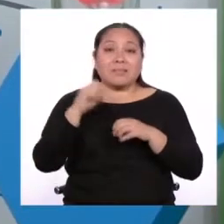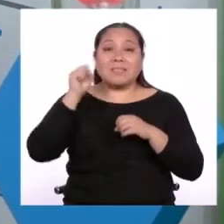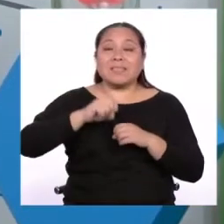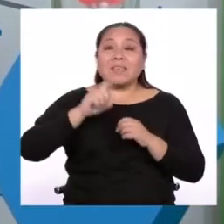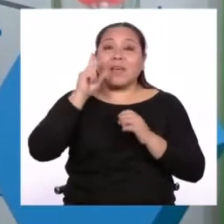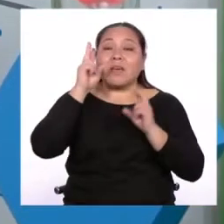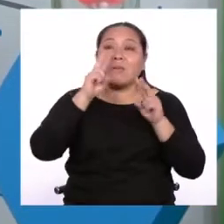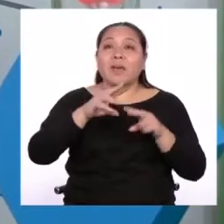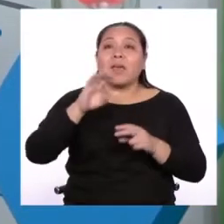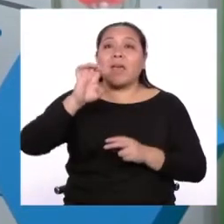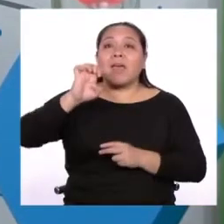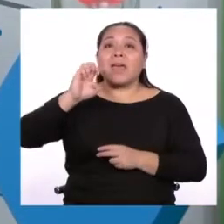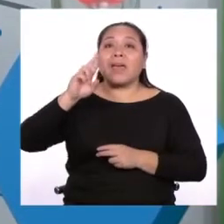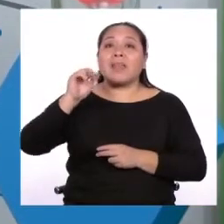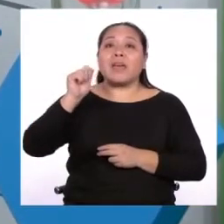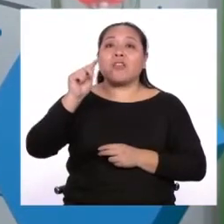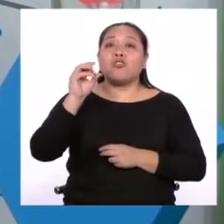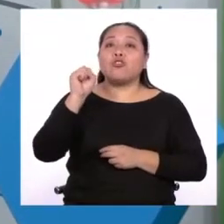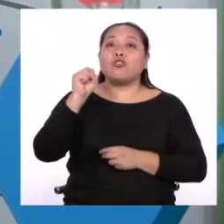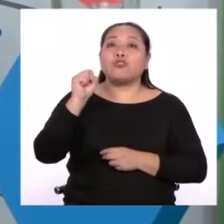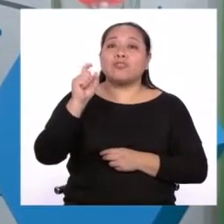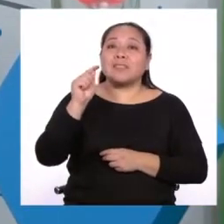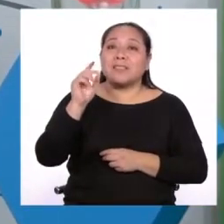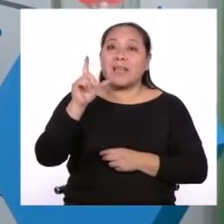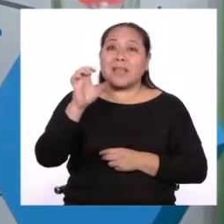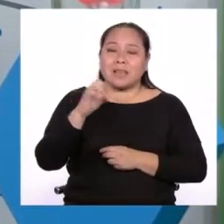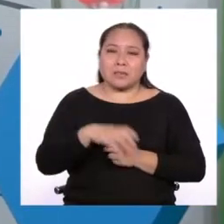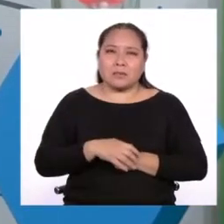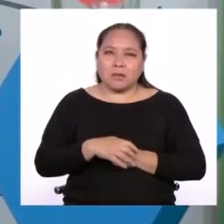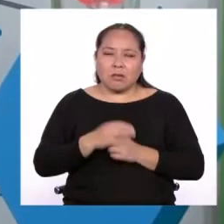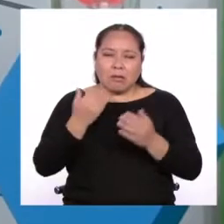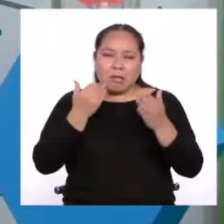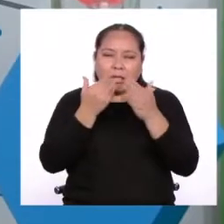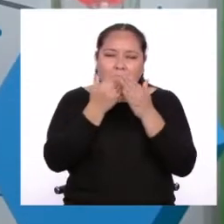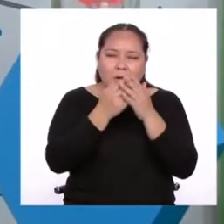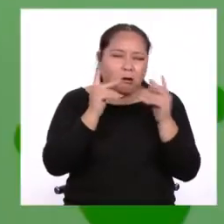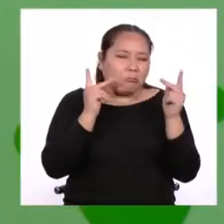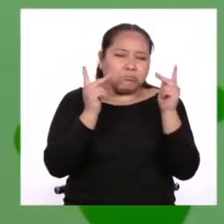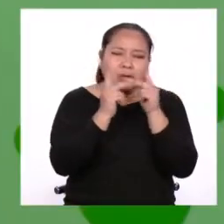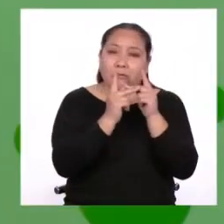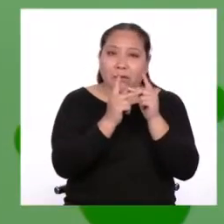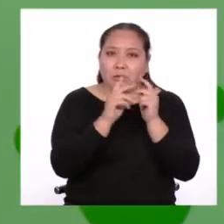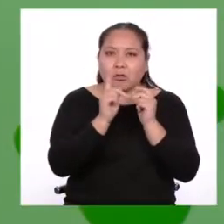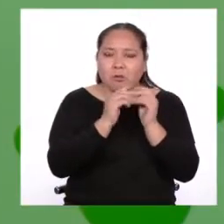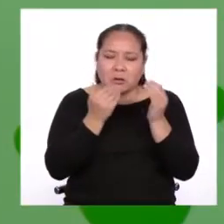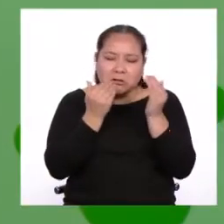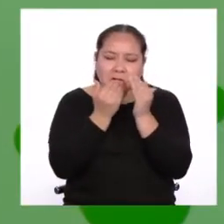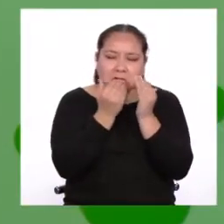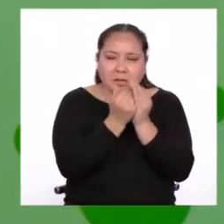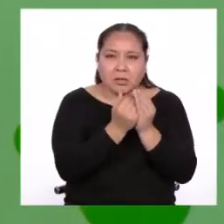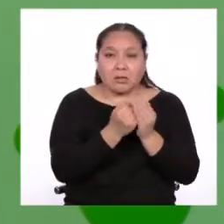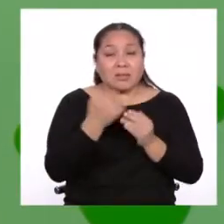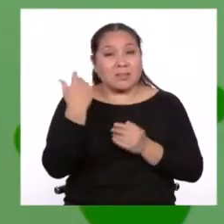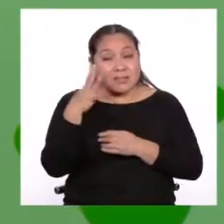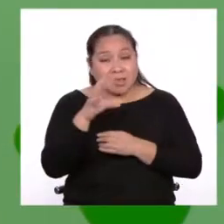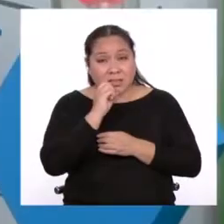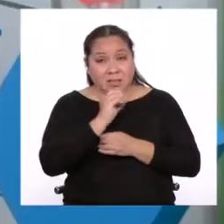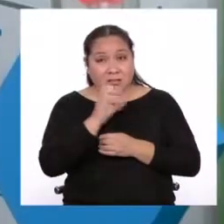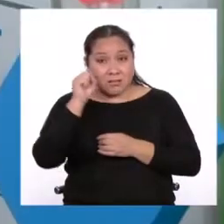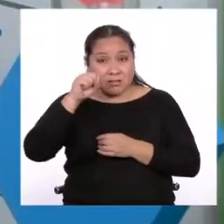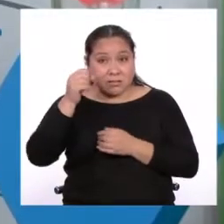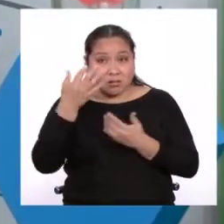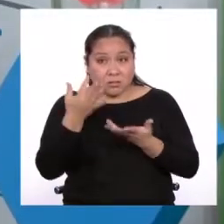Eratóstenes no llegó a una cifra exacta, pero sí a una bastante aproximada. ¿Y ya se confirmó ese cálculo?